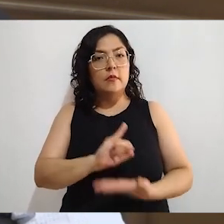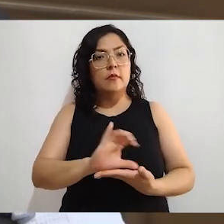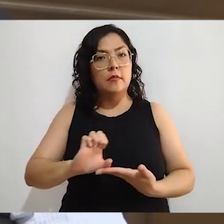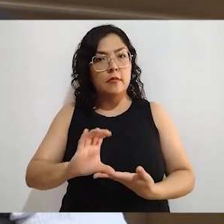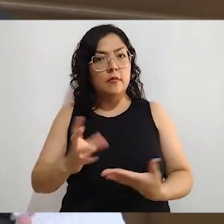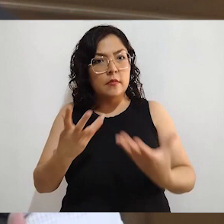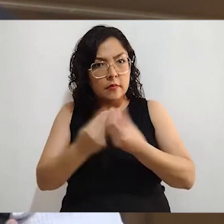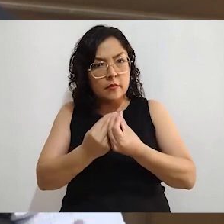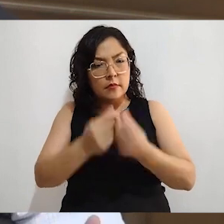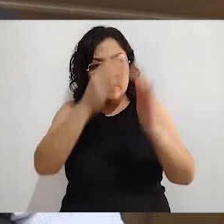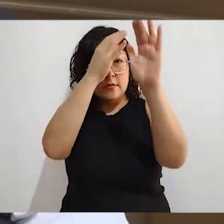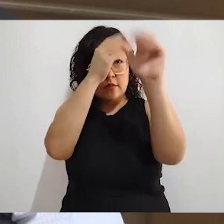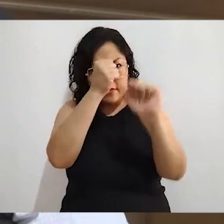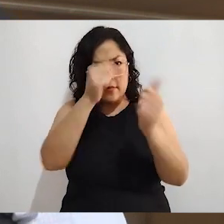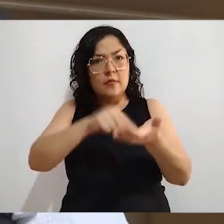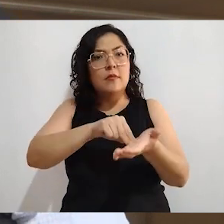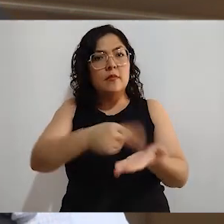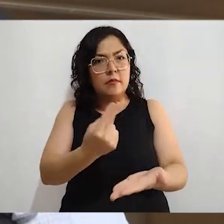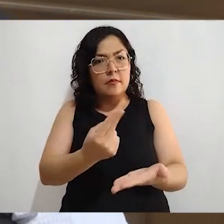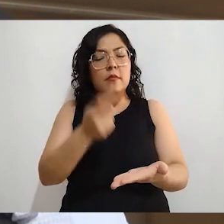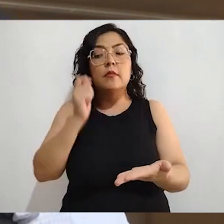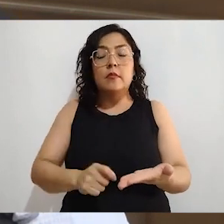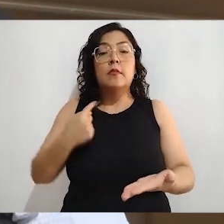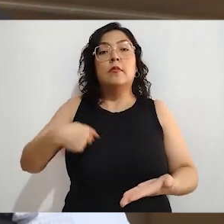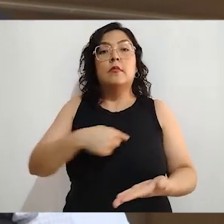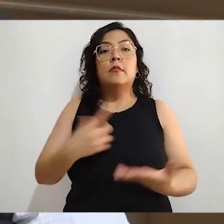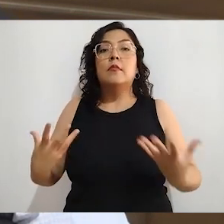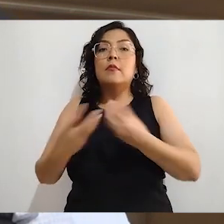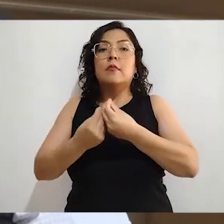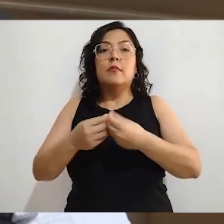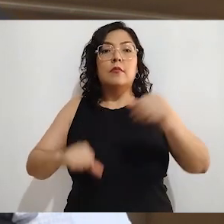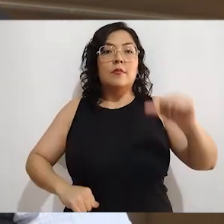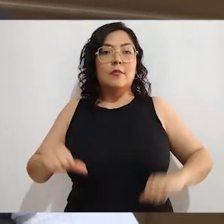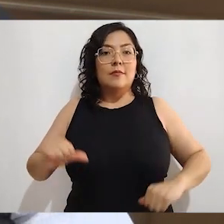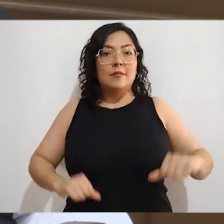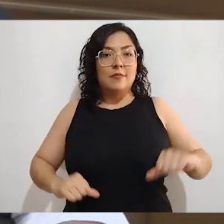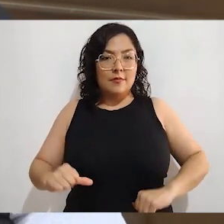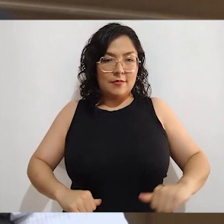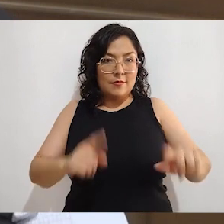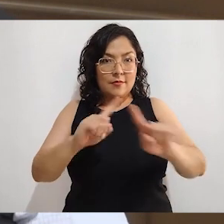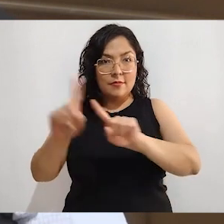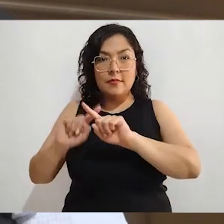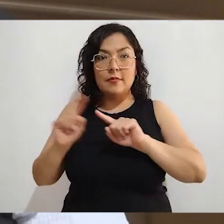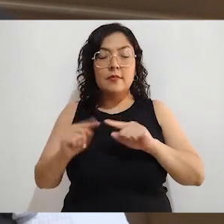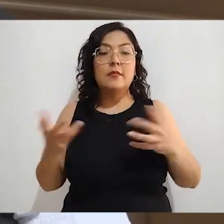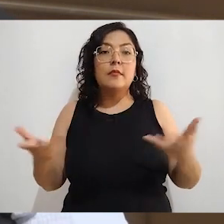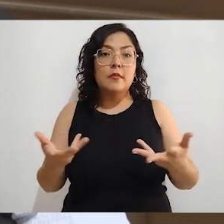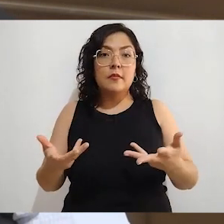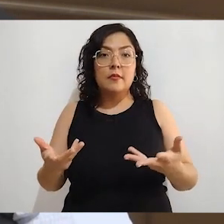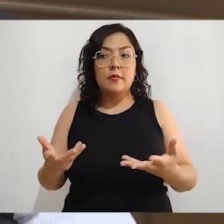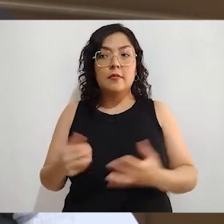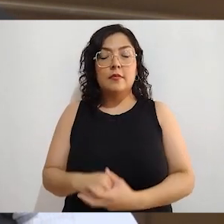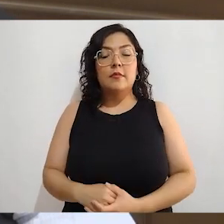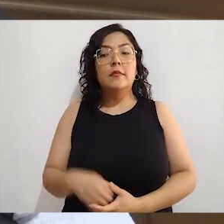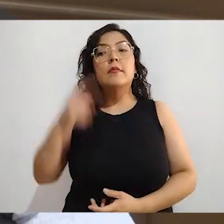en donde pactamos, nos pusimos de acuerdo sobre actividades que vamos a hacer de forma conjunta o coordinada, precisamente